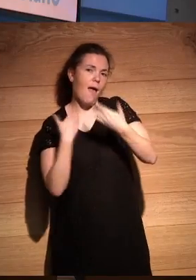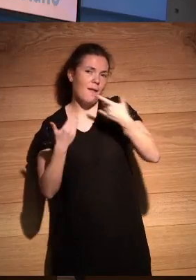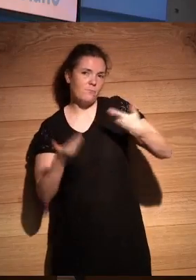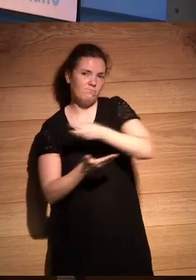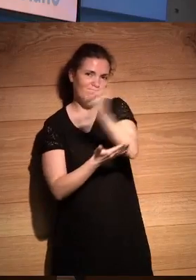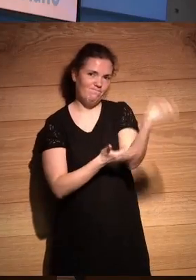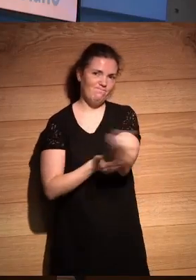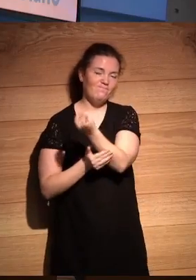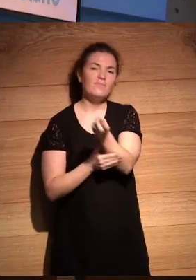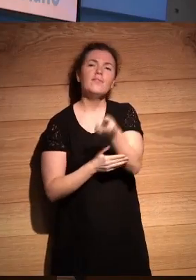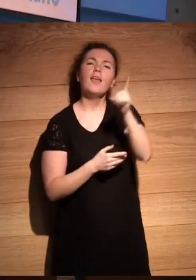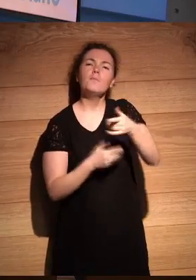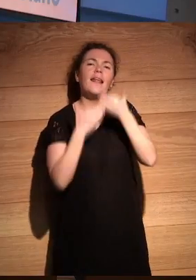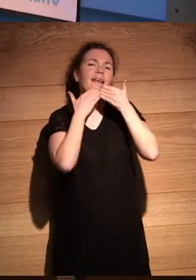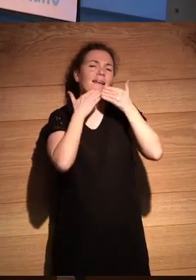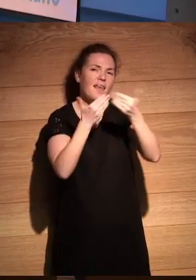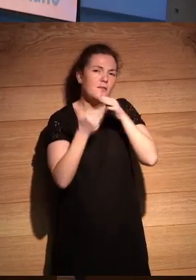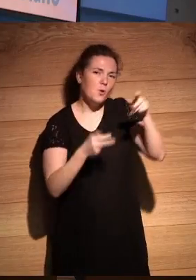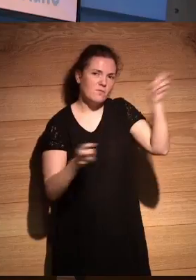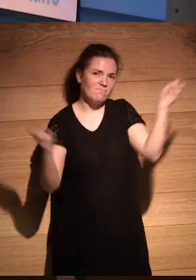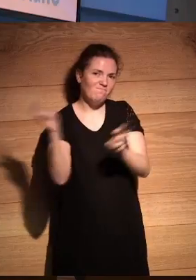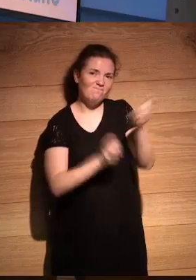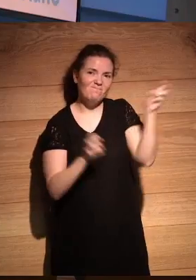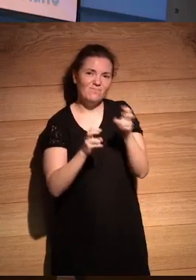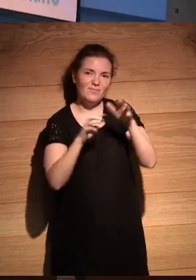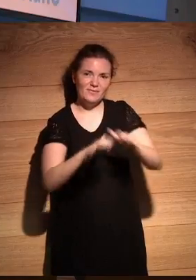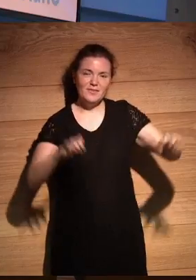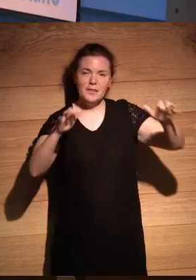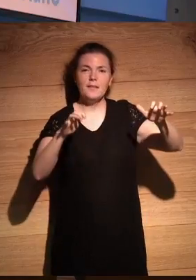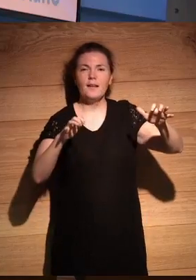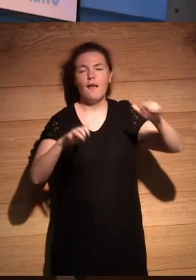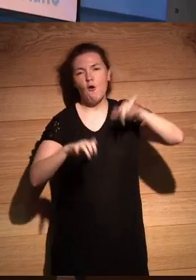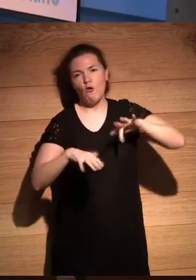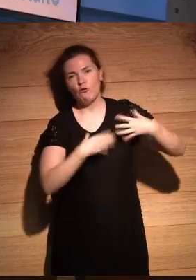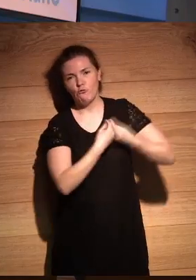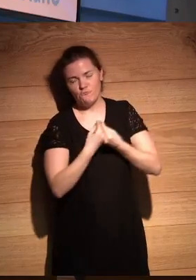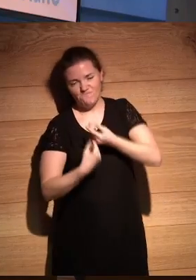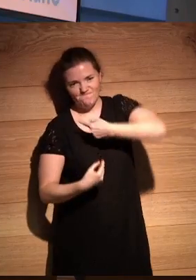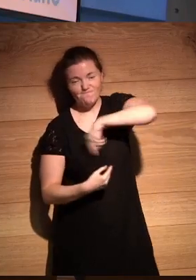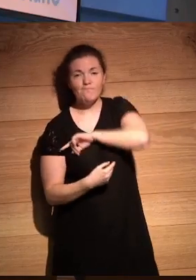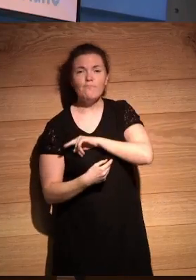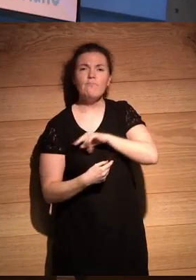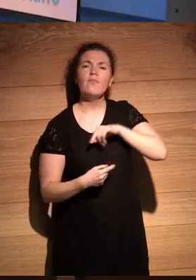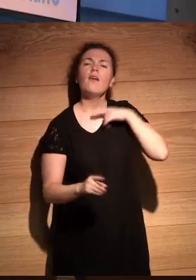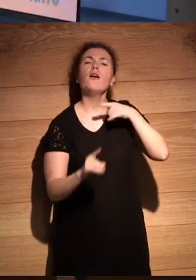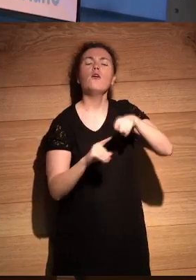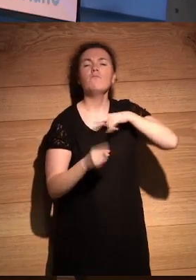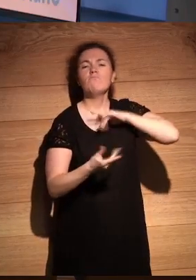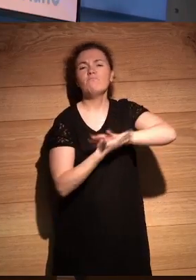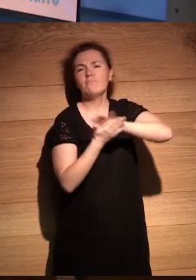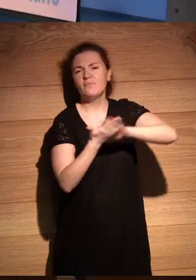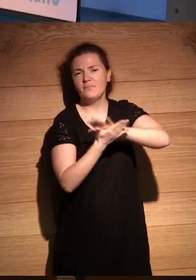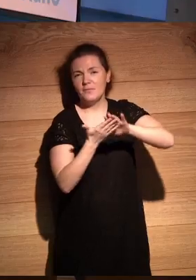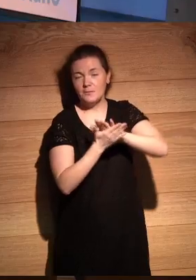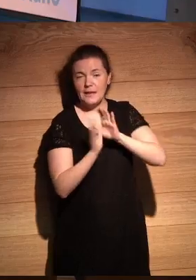y sobre todo daros las gracias por estar aquí hoy con nosotros. Vamos a hablar, el